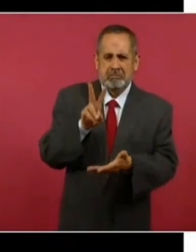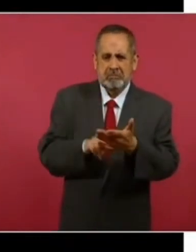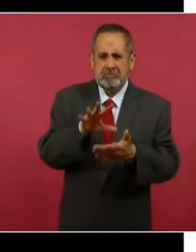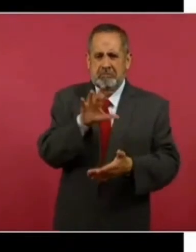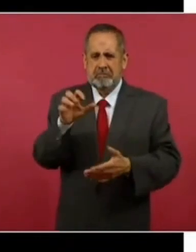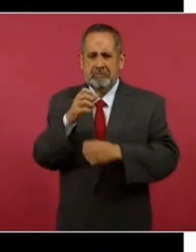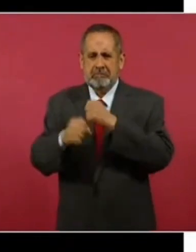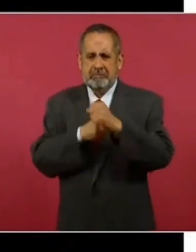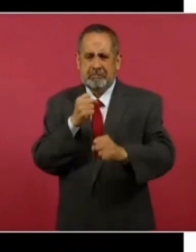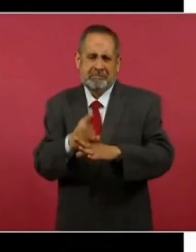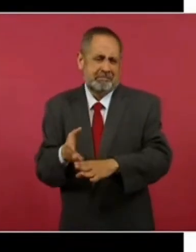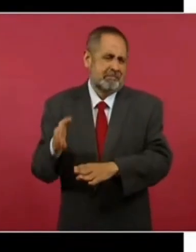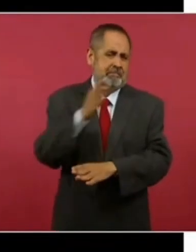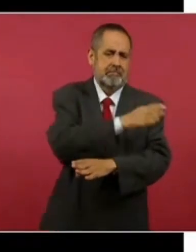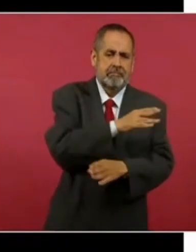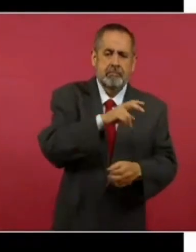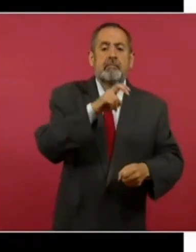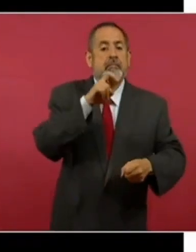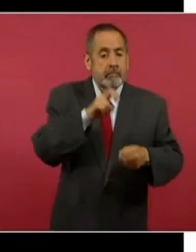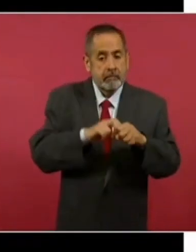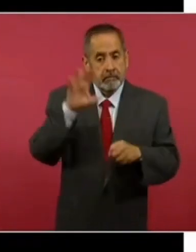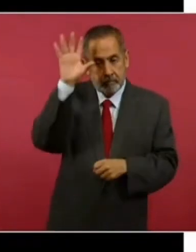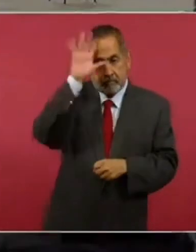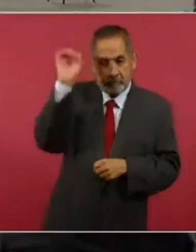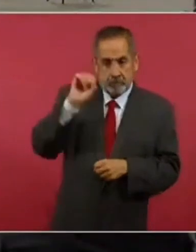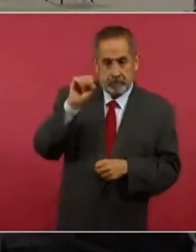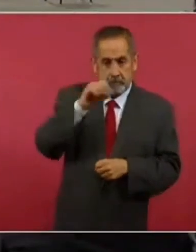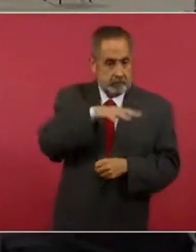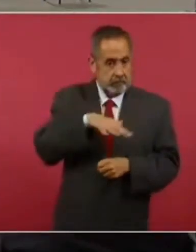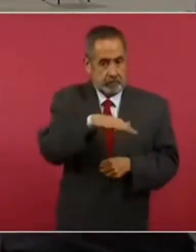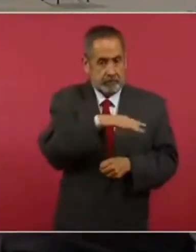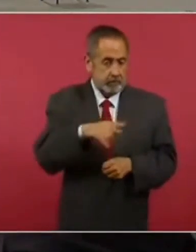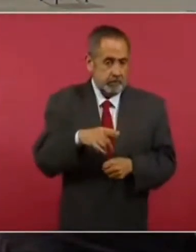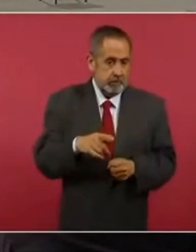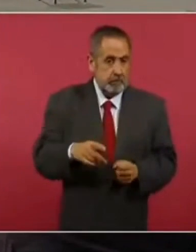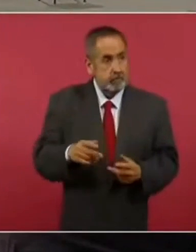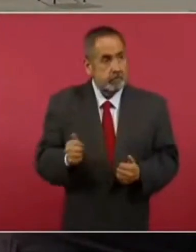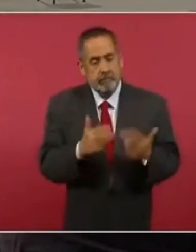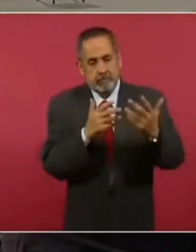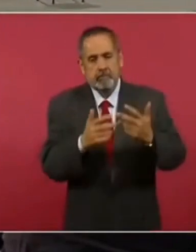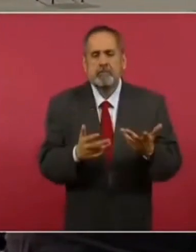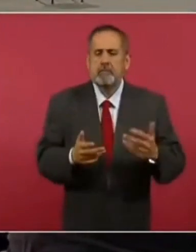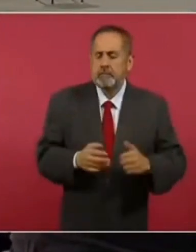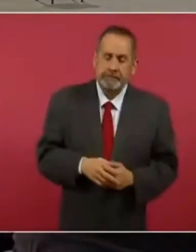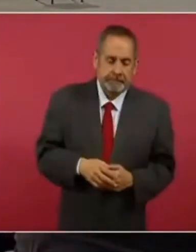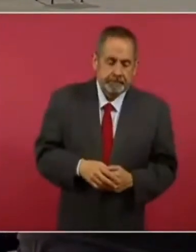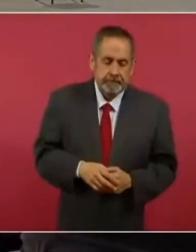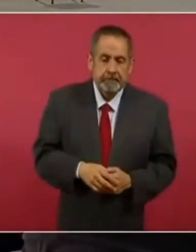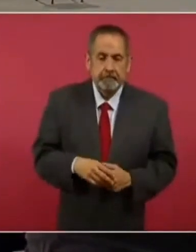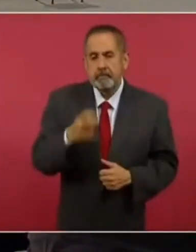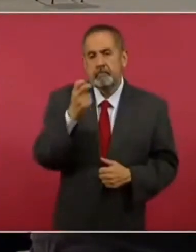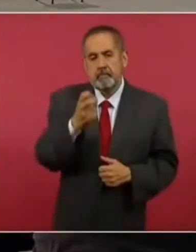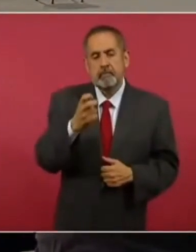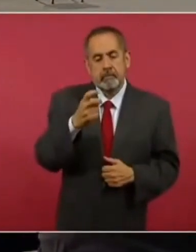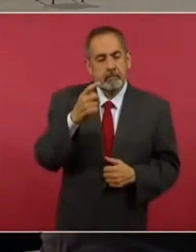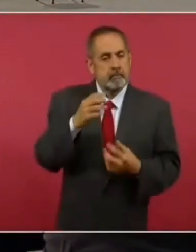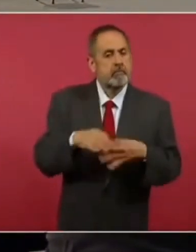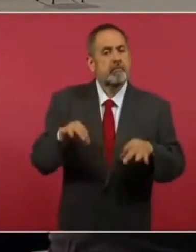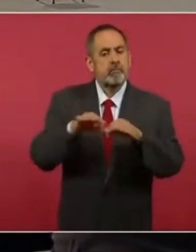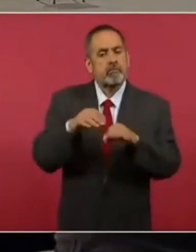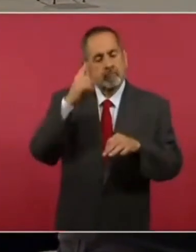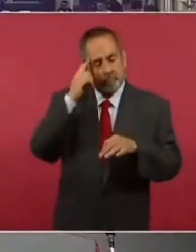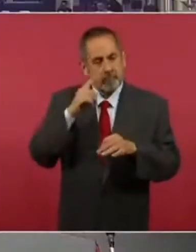historia en Chacalcingo, Morelos, y, bueno, pues, sí consideramos que es una gran